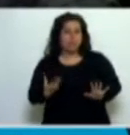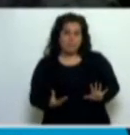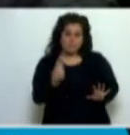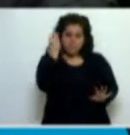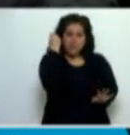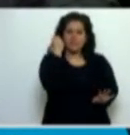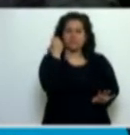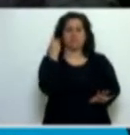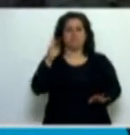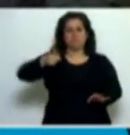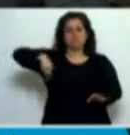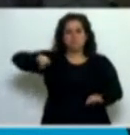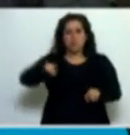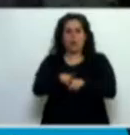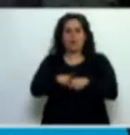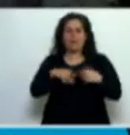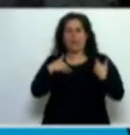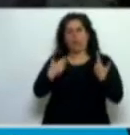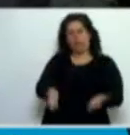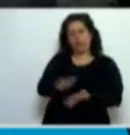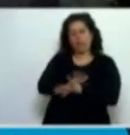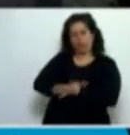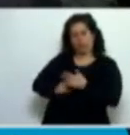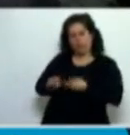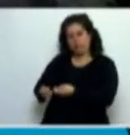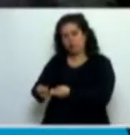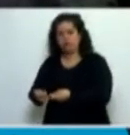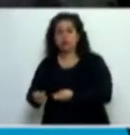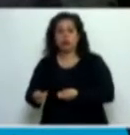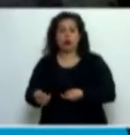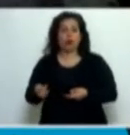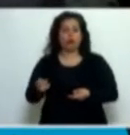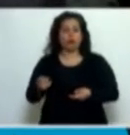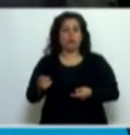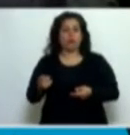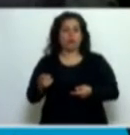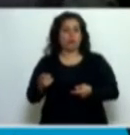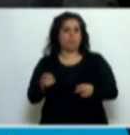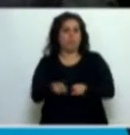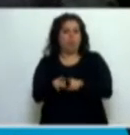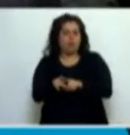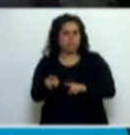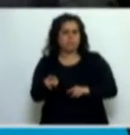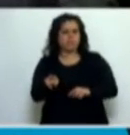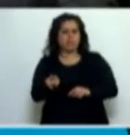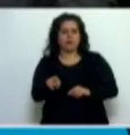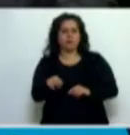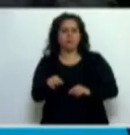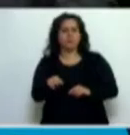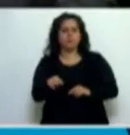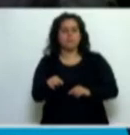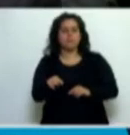víctimas de abusos, de extorsiones por parte de algunas de estas agencias que